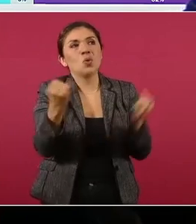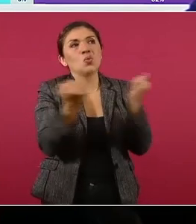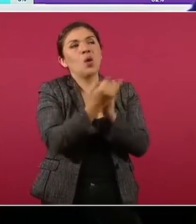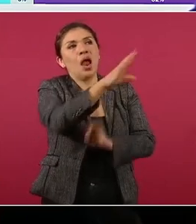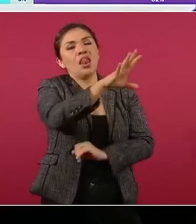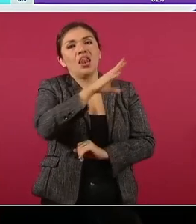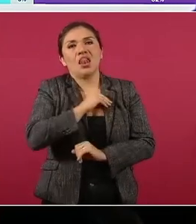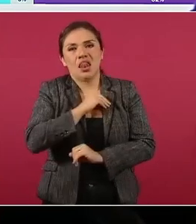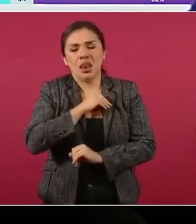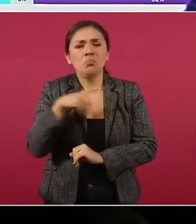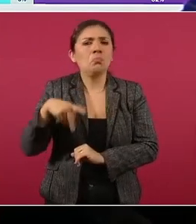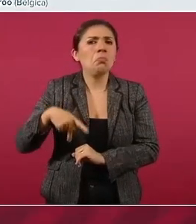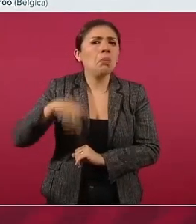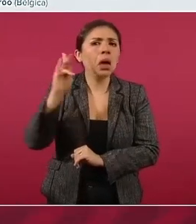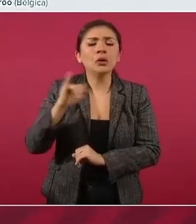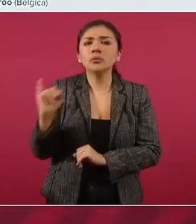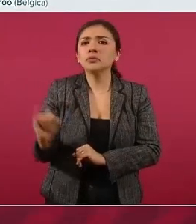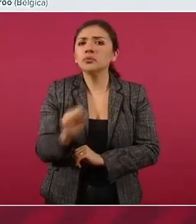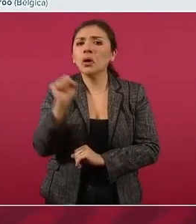Afortunadamente,